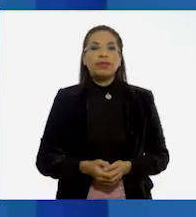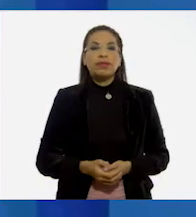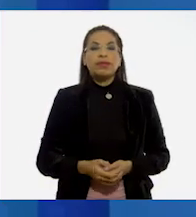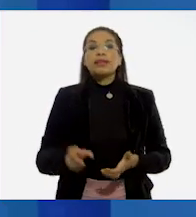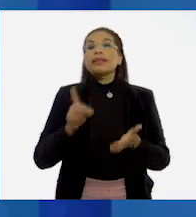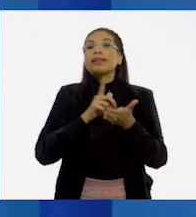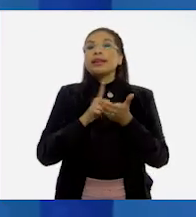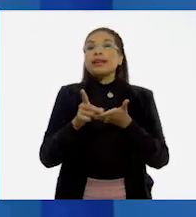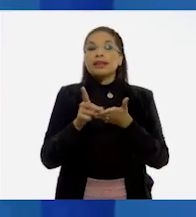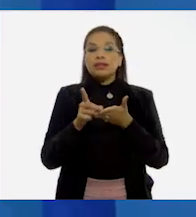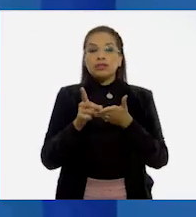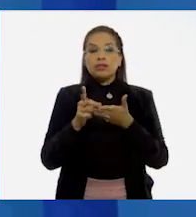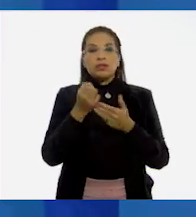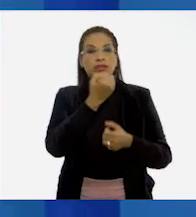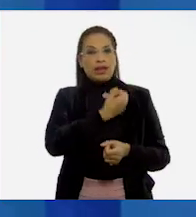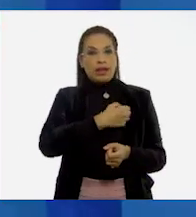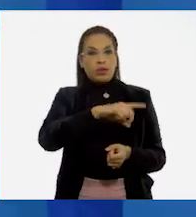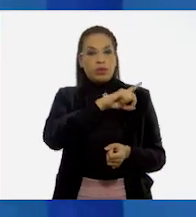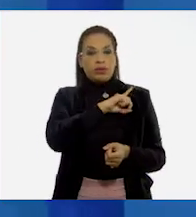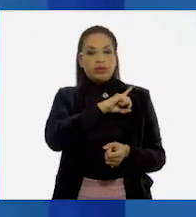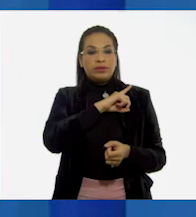Derecho a la salud.